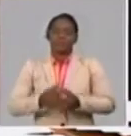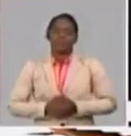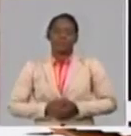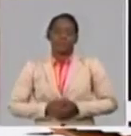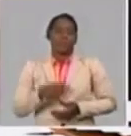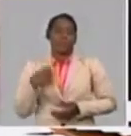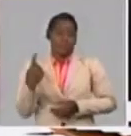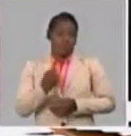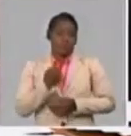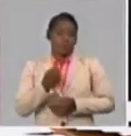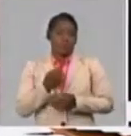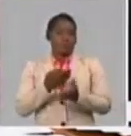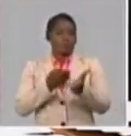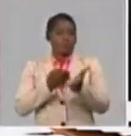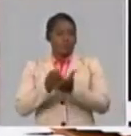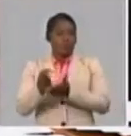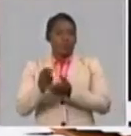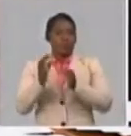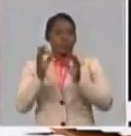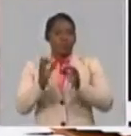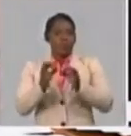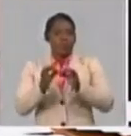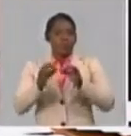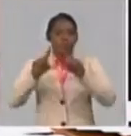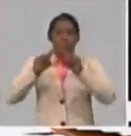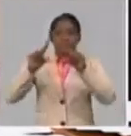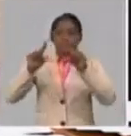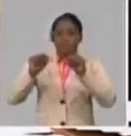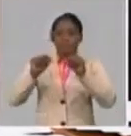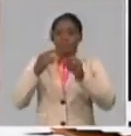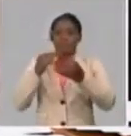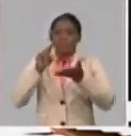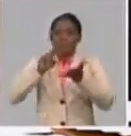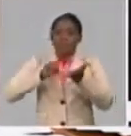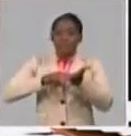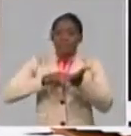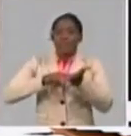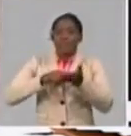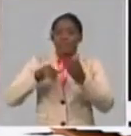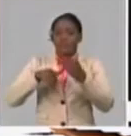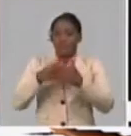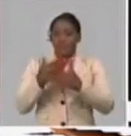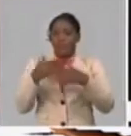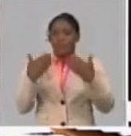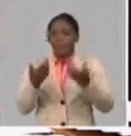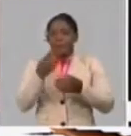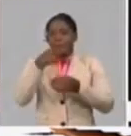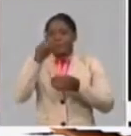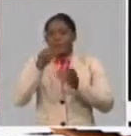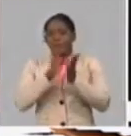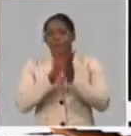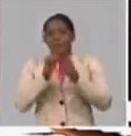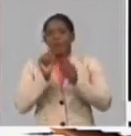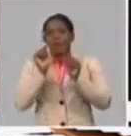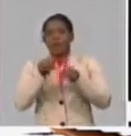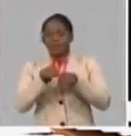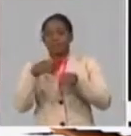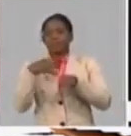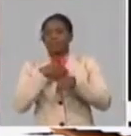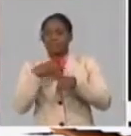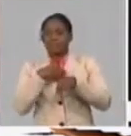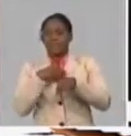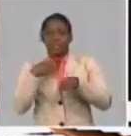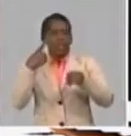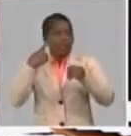cancelando el sello postal primero de mayo para la historia el día 27, también virtual, y estaremos desarrollando un